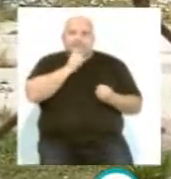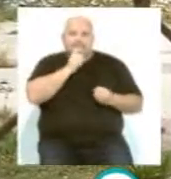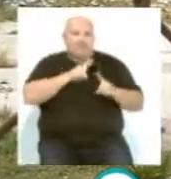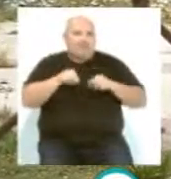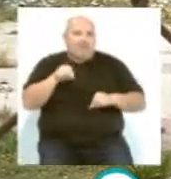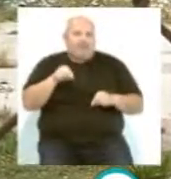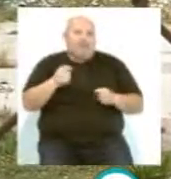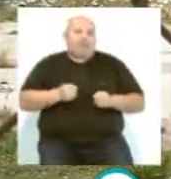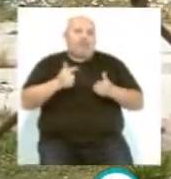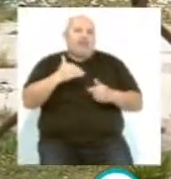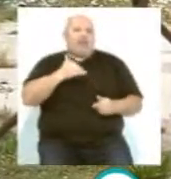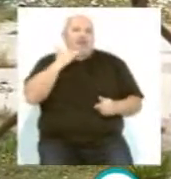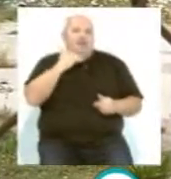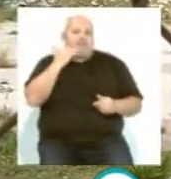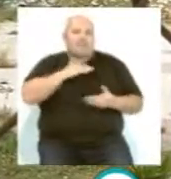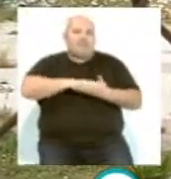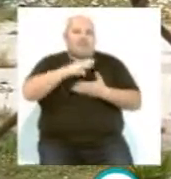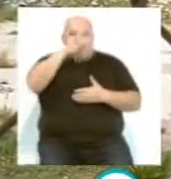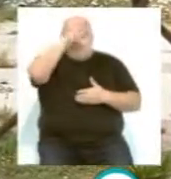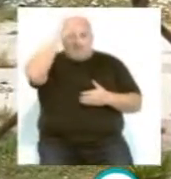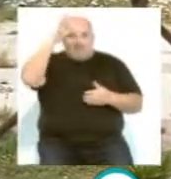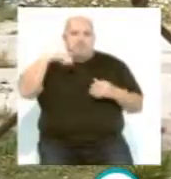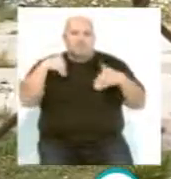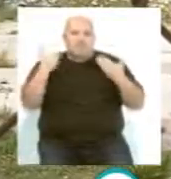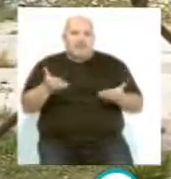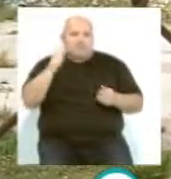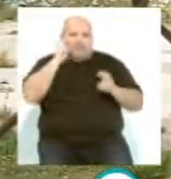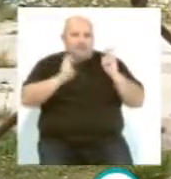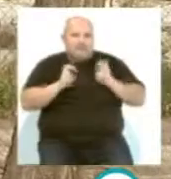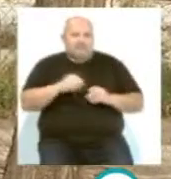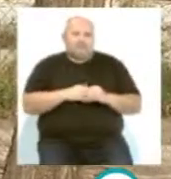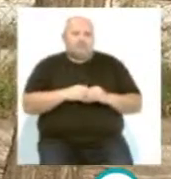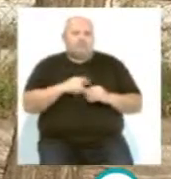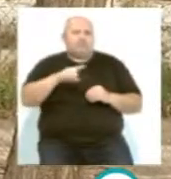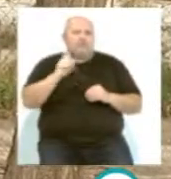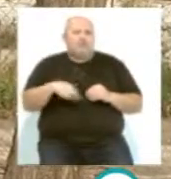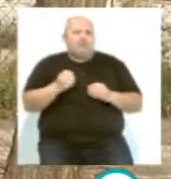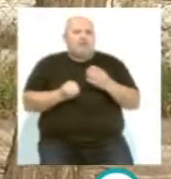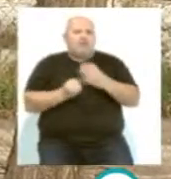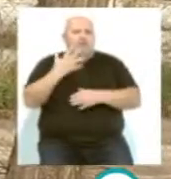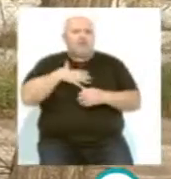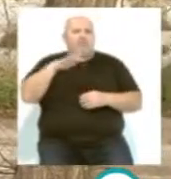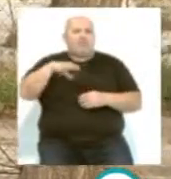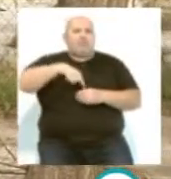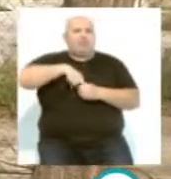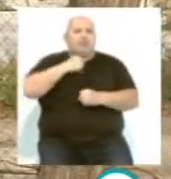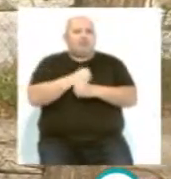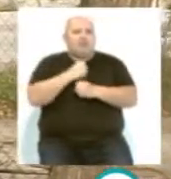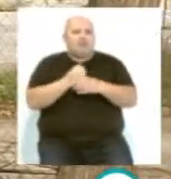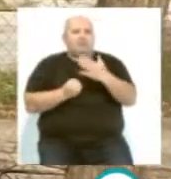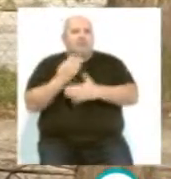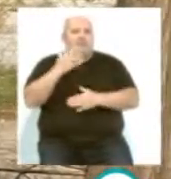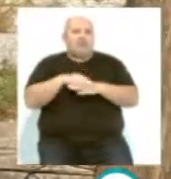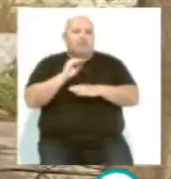aparcamiento que se intensifica en los meses de verano con la afluencia de turistas. Al mismo tiempo se crearán cinco puestos de trabajo